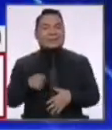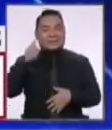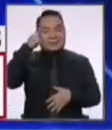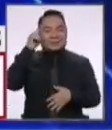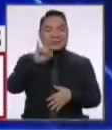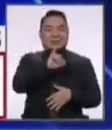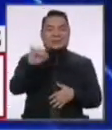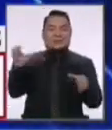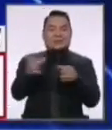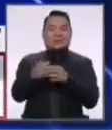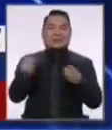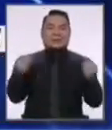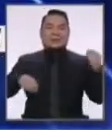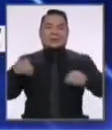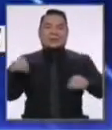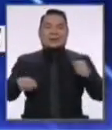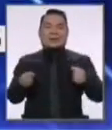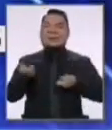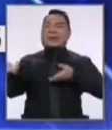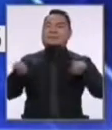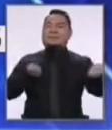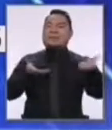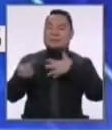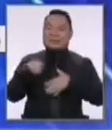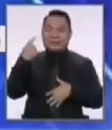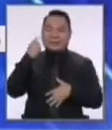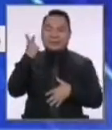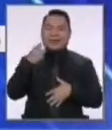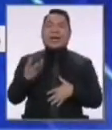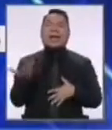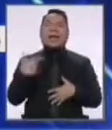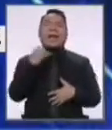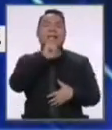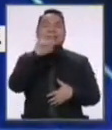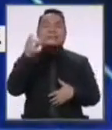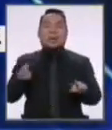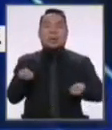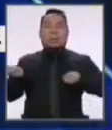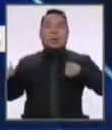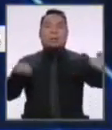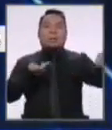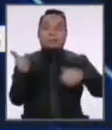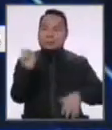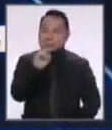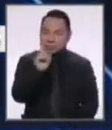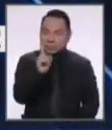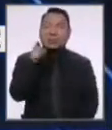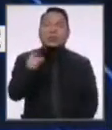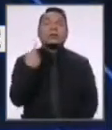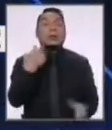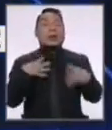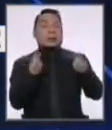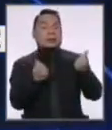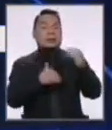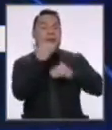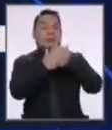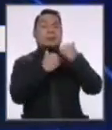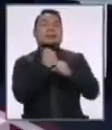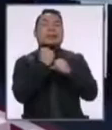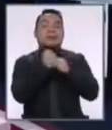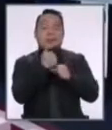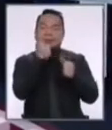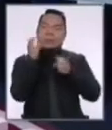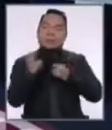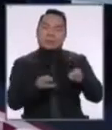enteraron que hay un montón de ahorros en el Estado y se los quieren gastar, ya estoy escuchando que se los van a gastar. Hay que generar trabajo, solo la riqueza genera trabajo, es la única manera.